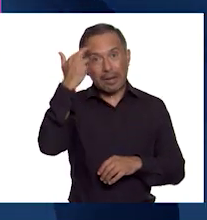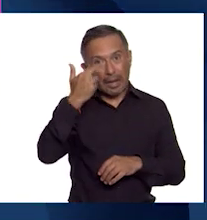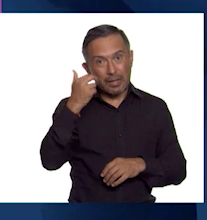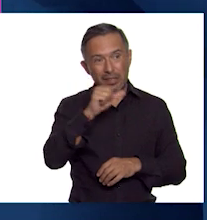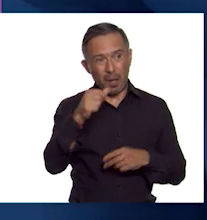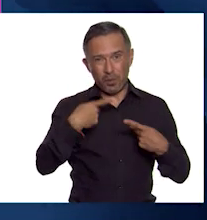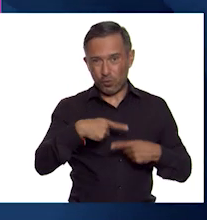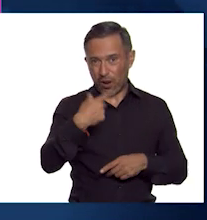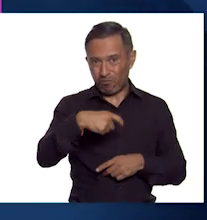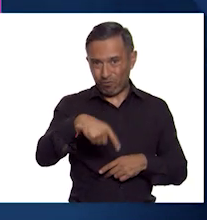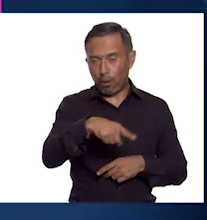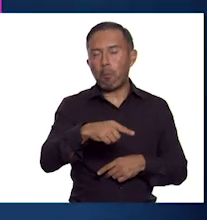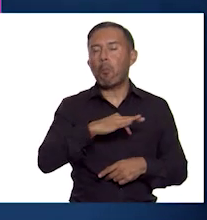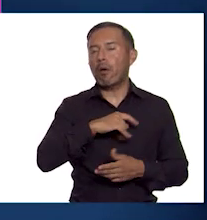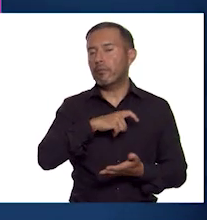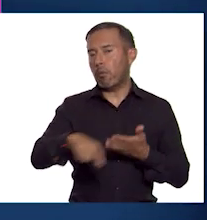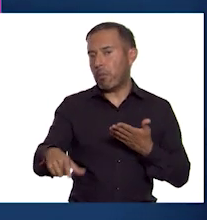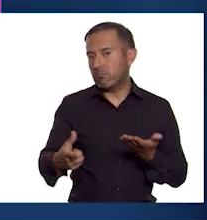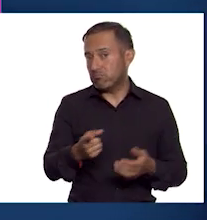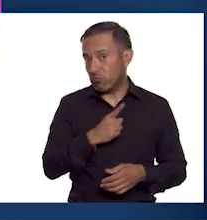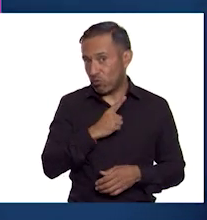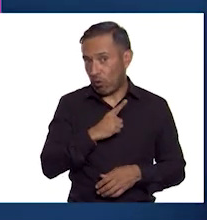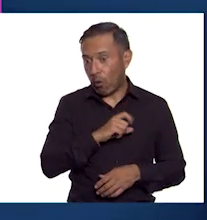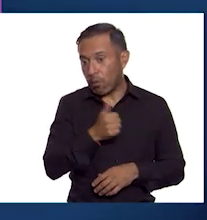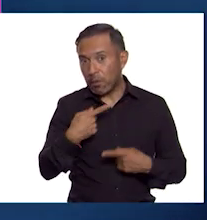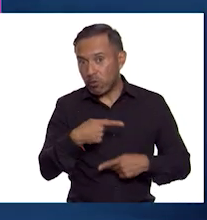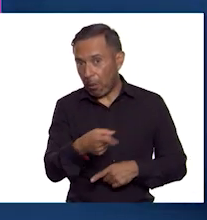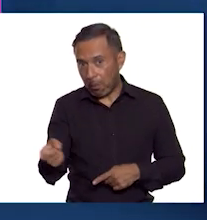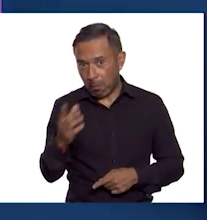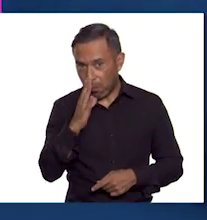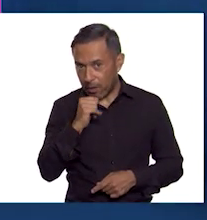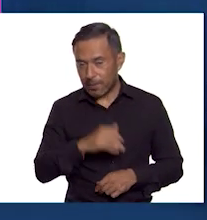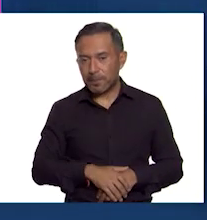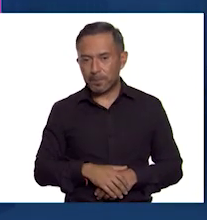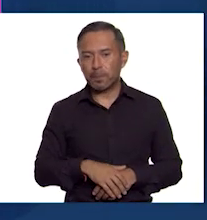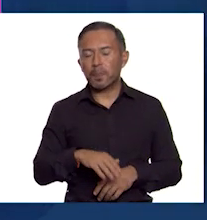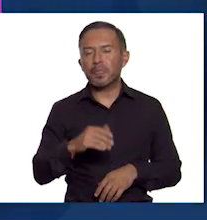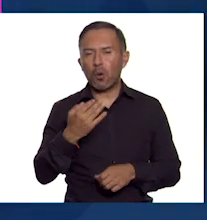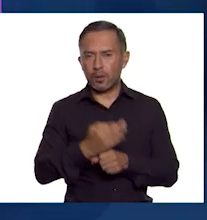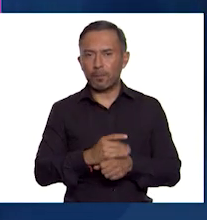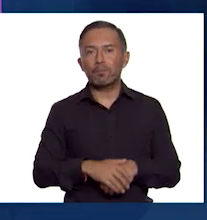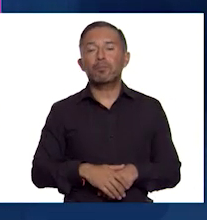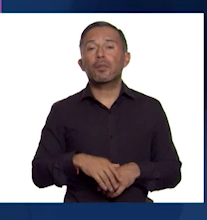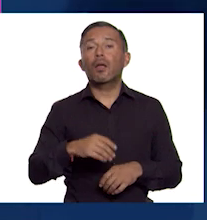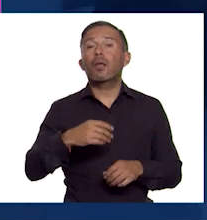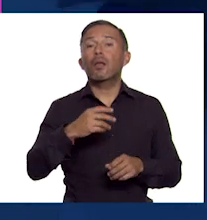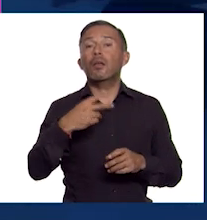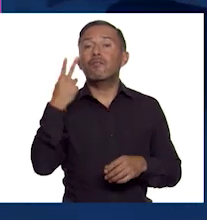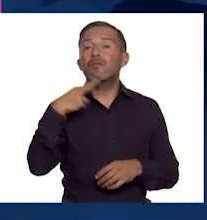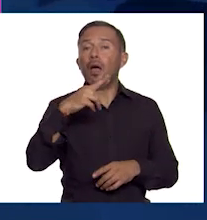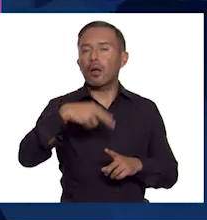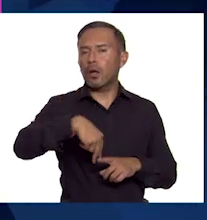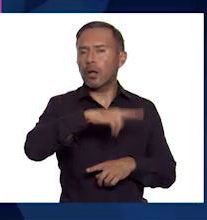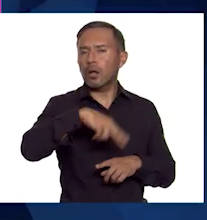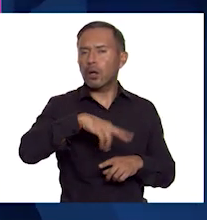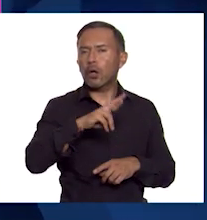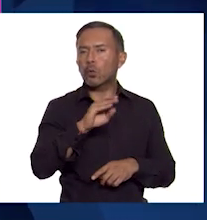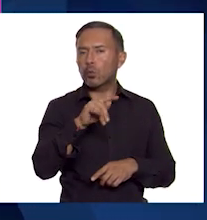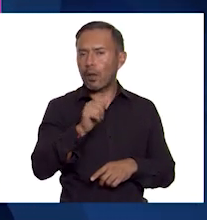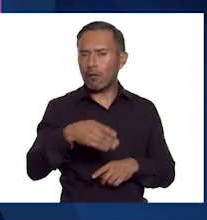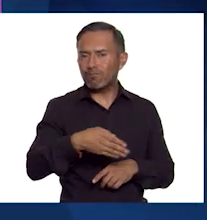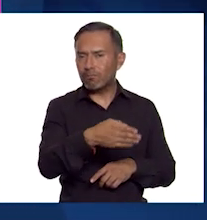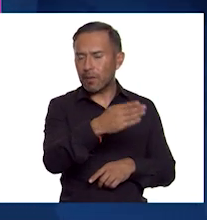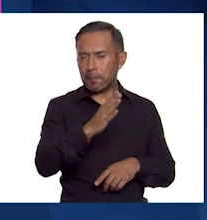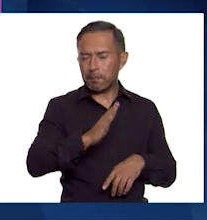Con esto, podemos redactar en nuestro libro lo siguiente. Una de las rutas comerciales más significativas de la antigüedad y de